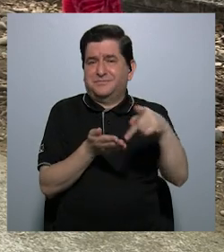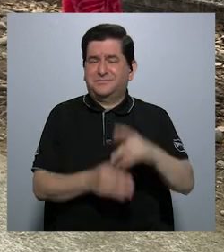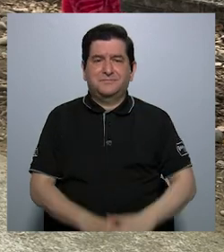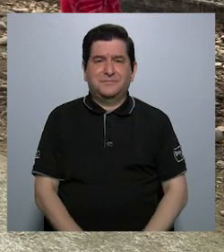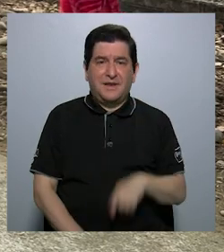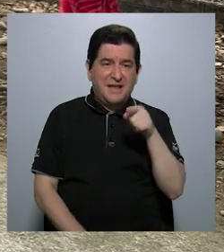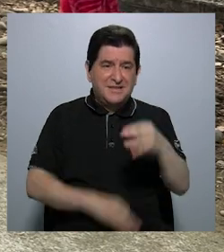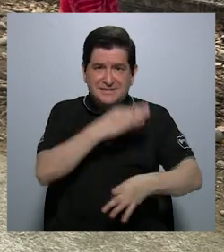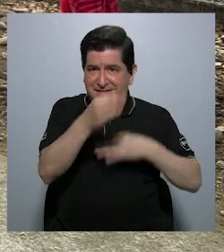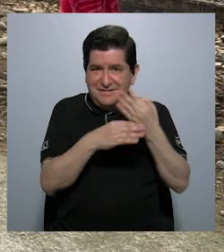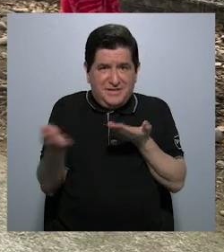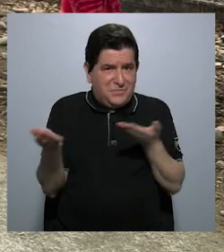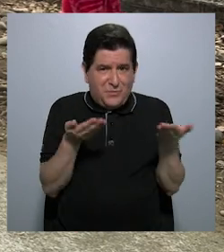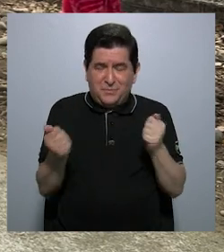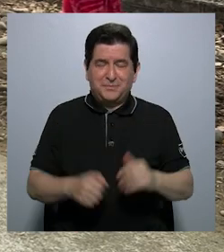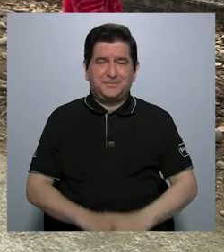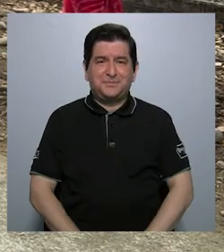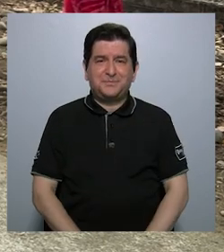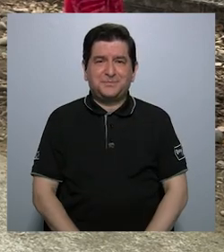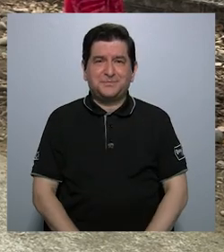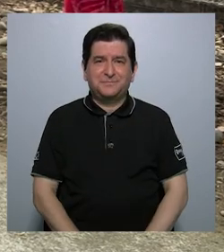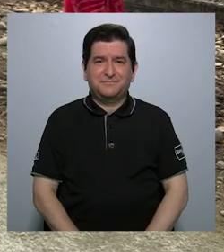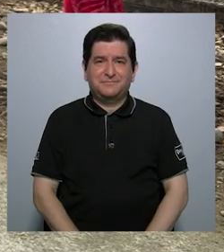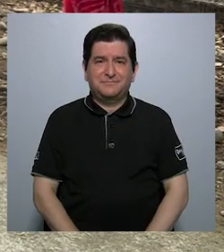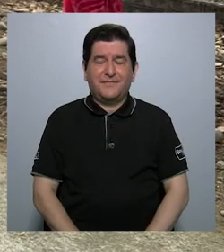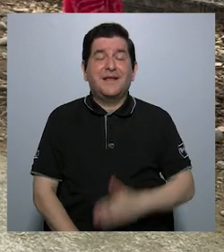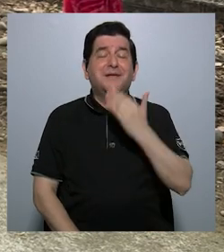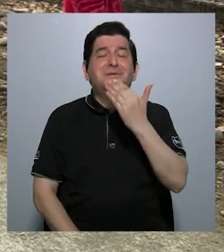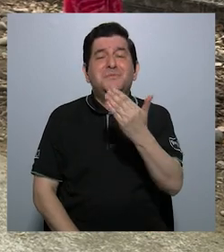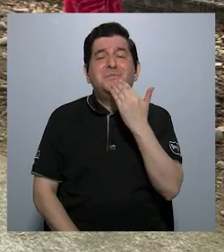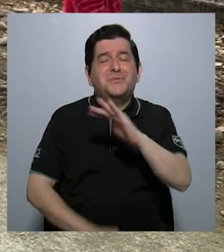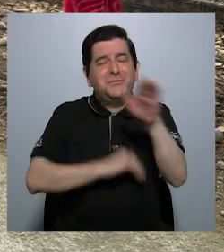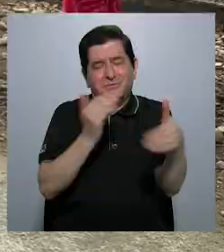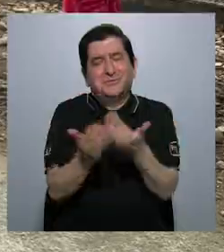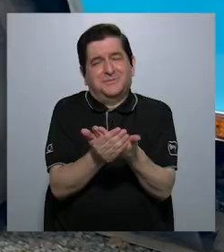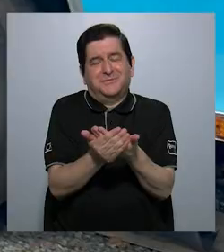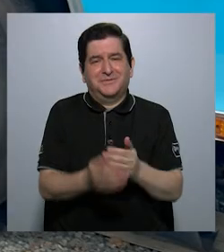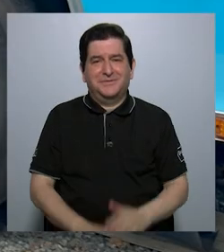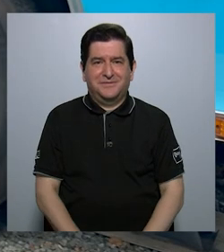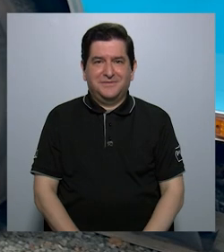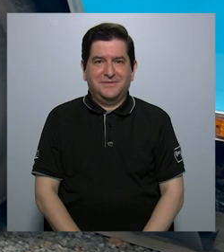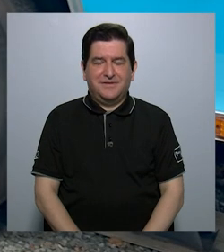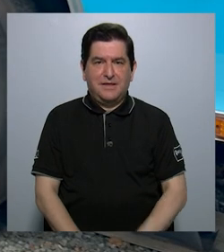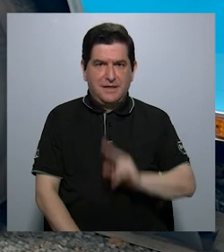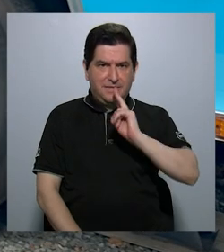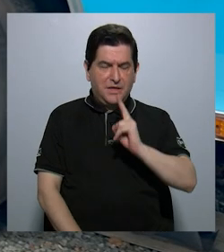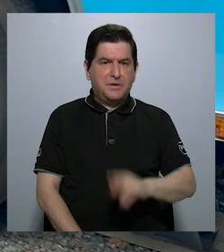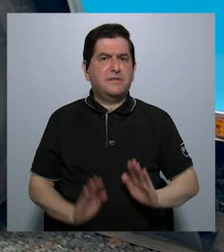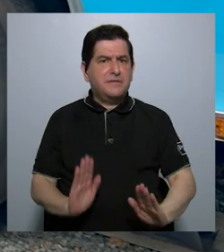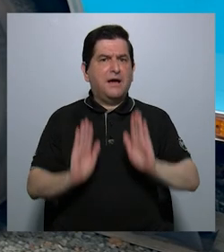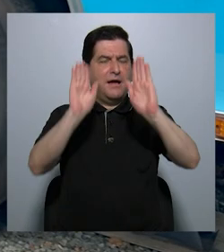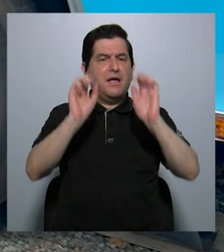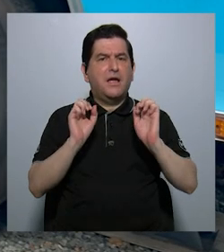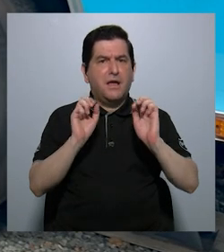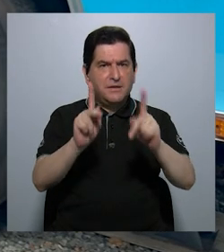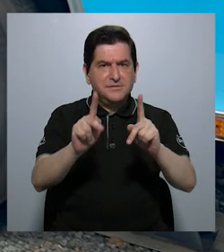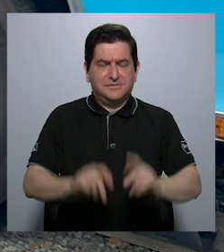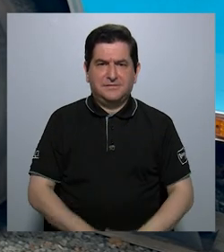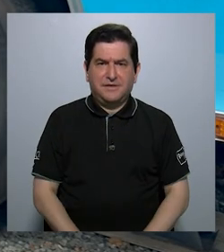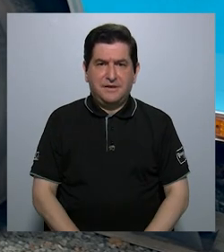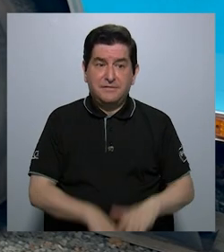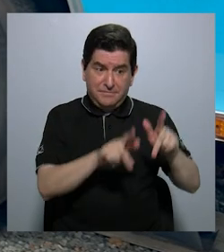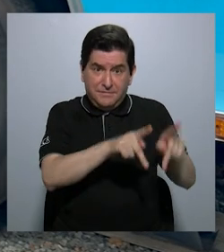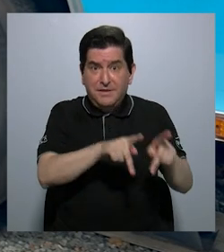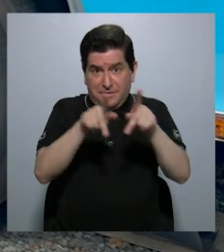servicios y muchas gracias por todo. La verdad es una gran oportunidad para